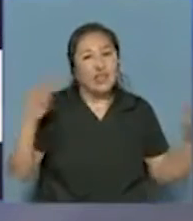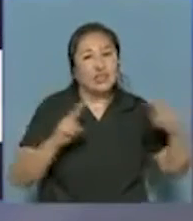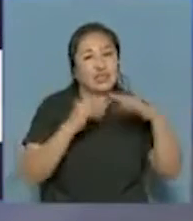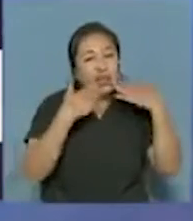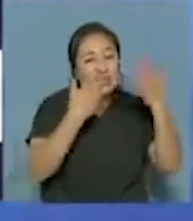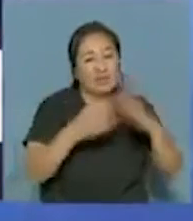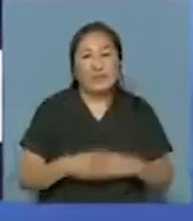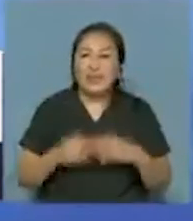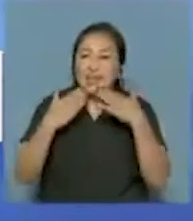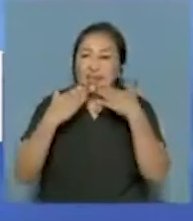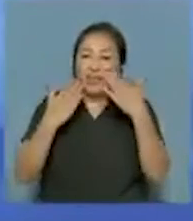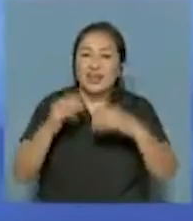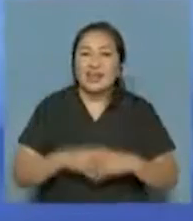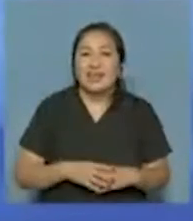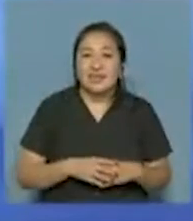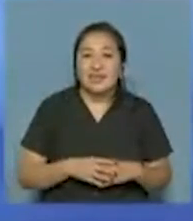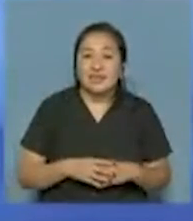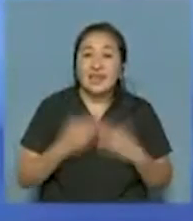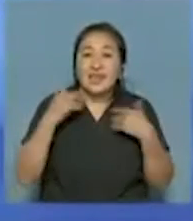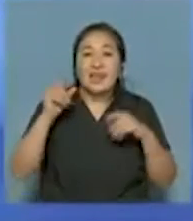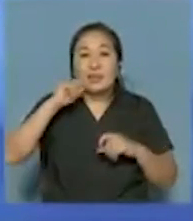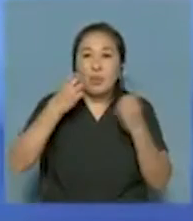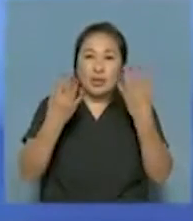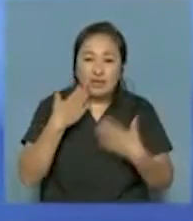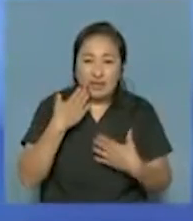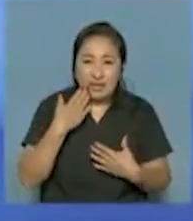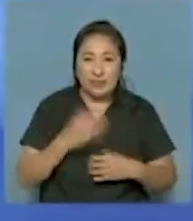muchas gracias. Gracias a vos, Marianita, a los televidentes, muy buenas tardes.